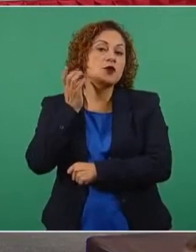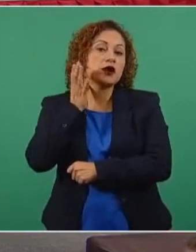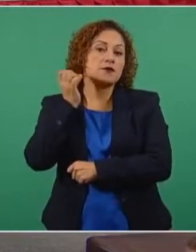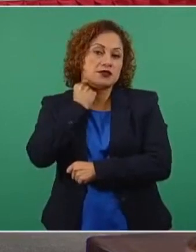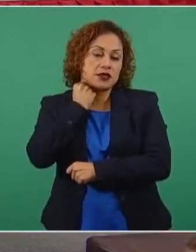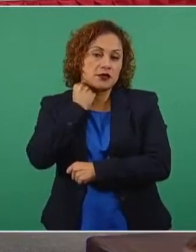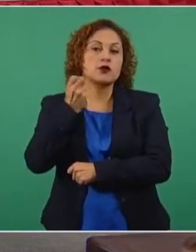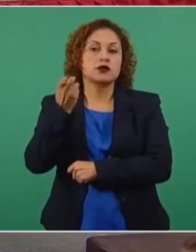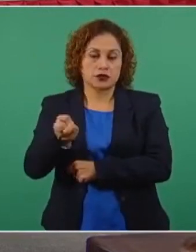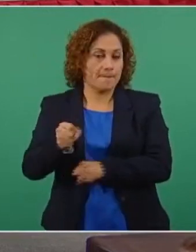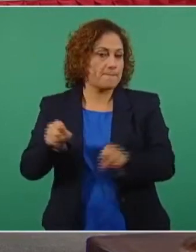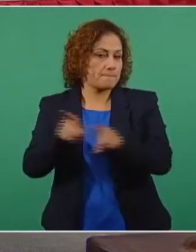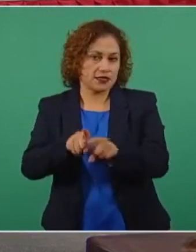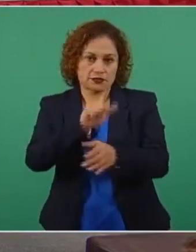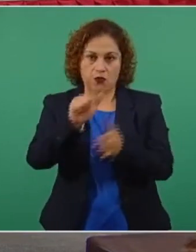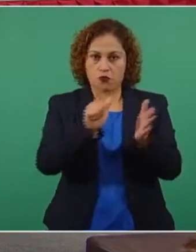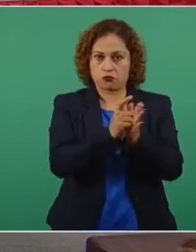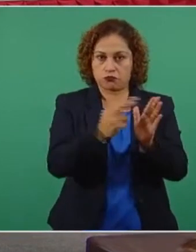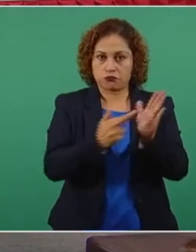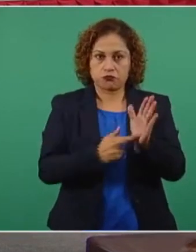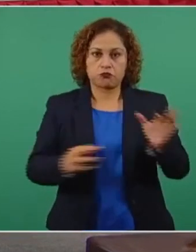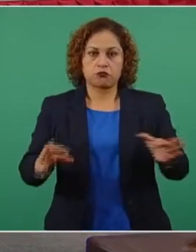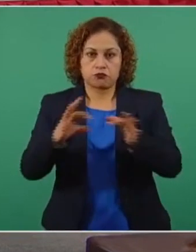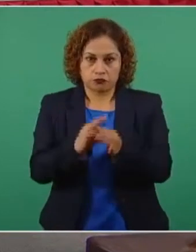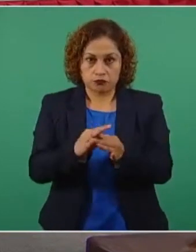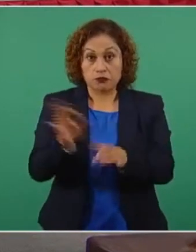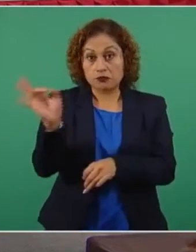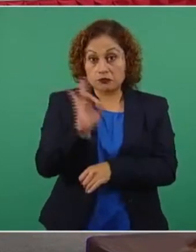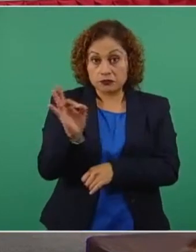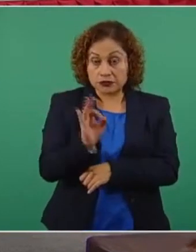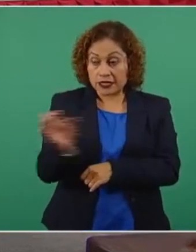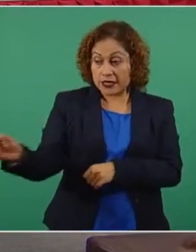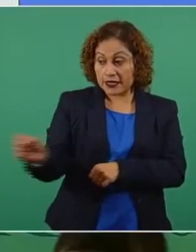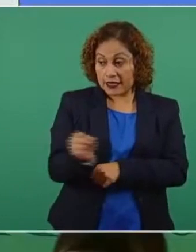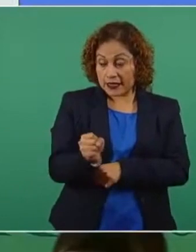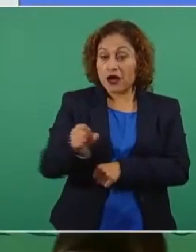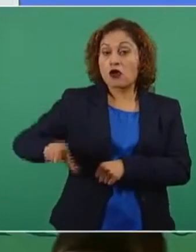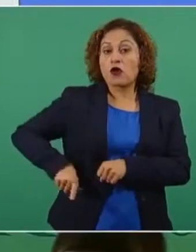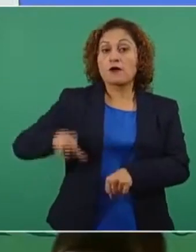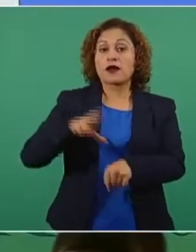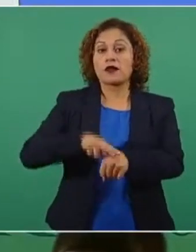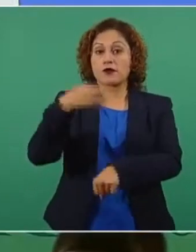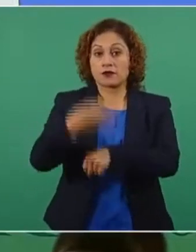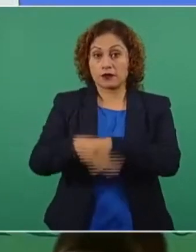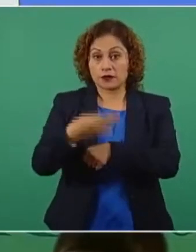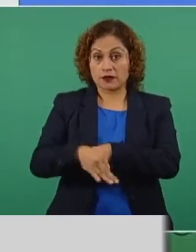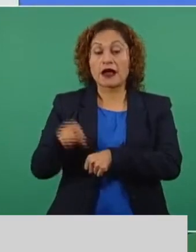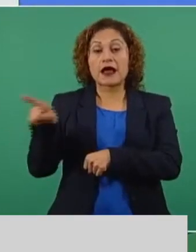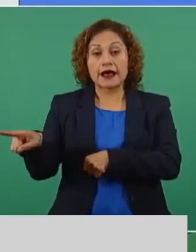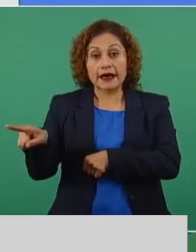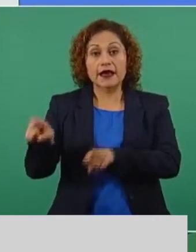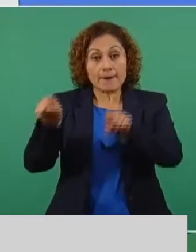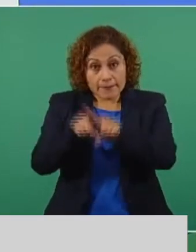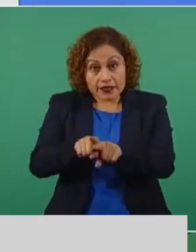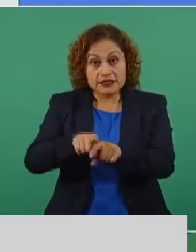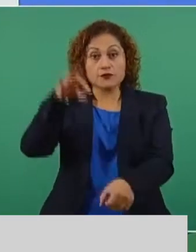República, institución independiente y autónoma, subrayando que luego rechazó también los dichos del Tamaulipeco, dice yo no estoy dando instrucciones,